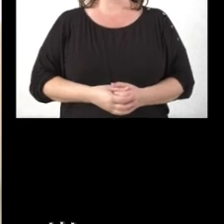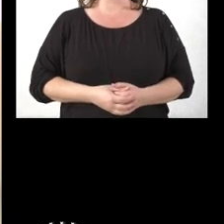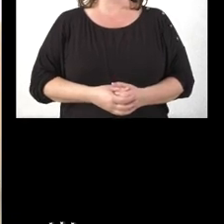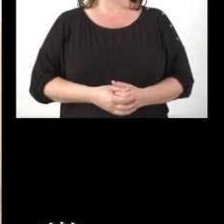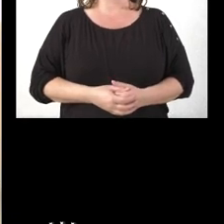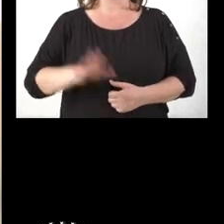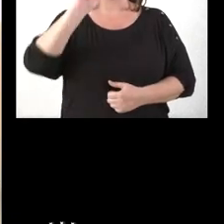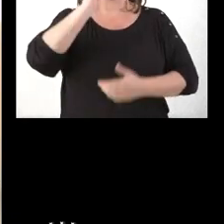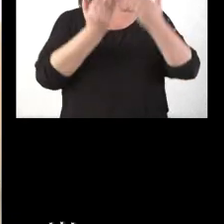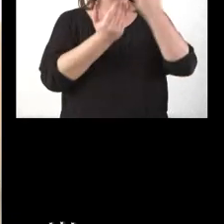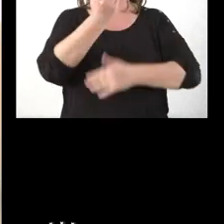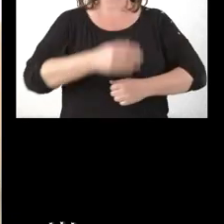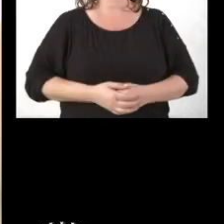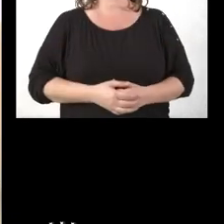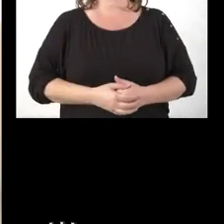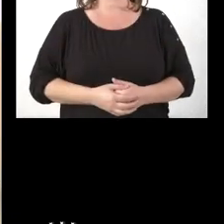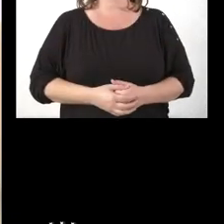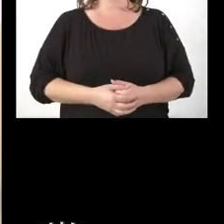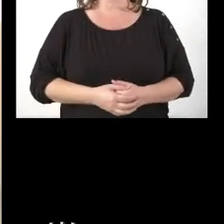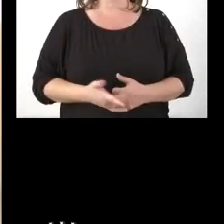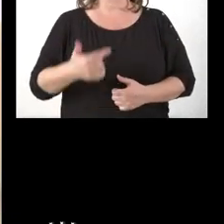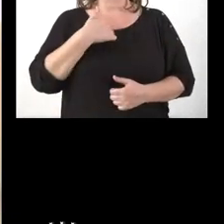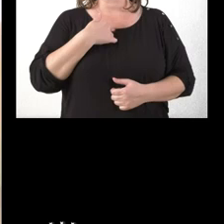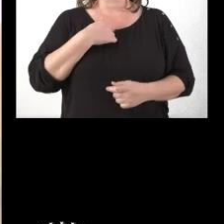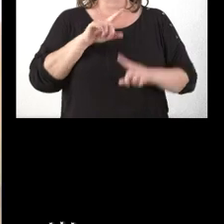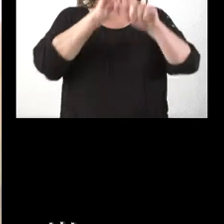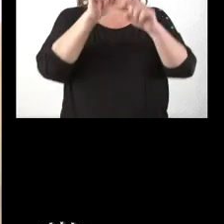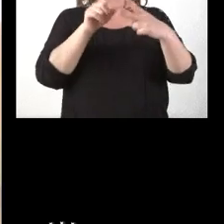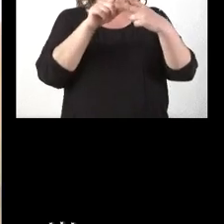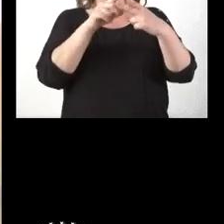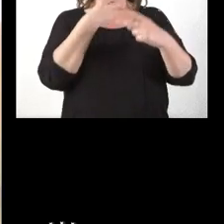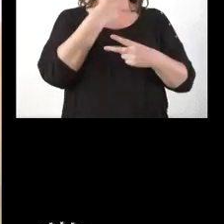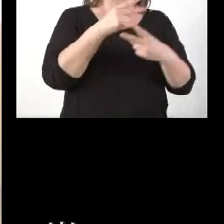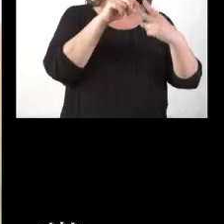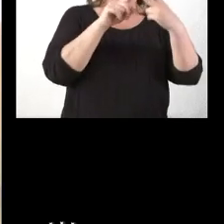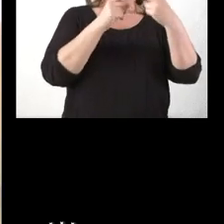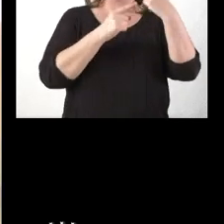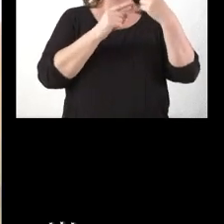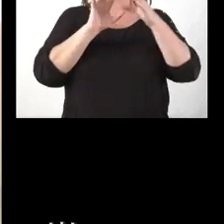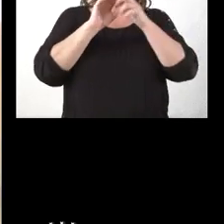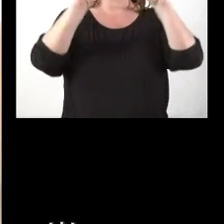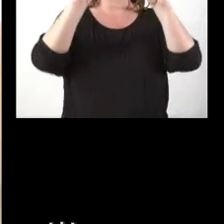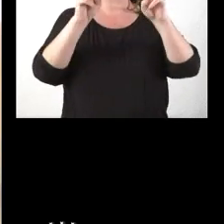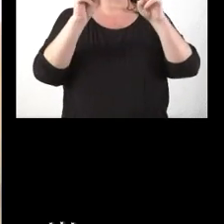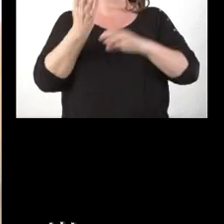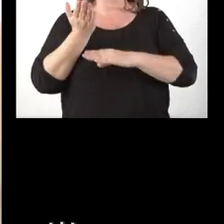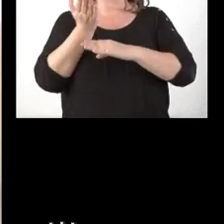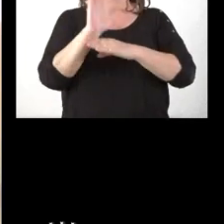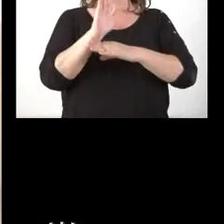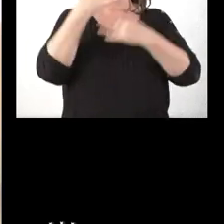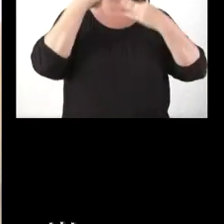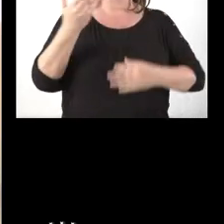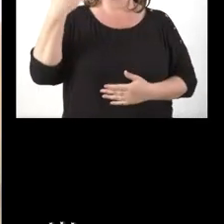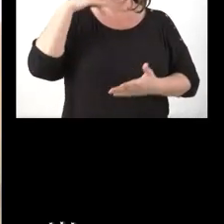Hola, buenos días. Bueno, tenía un par de preguntas para el portavoz respecto a la presentación que creo que se ha